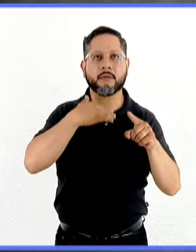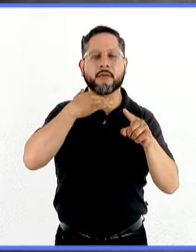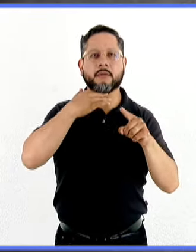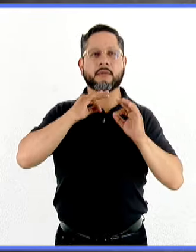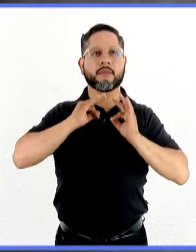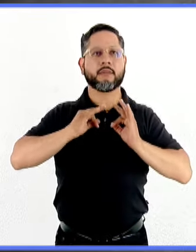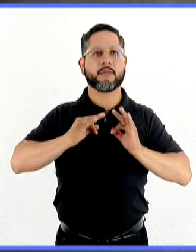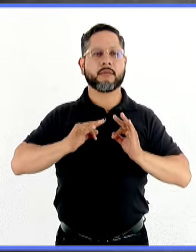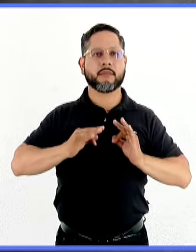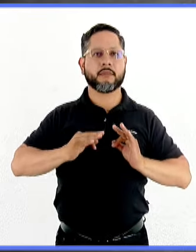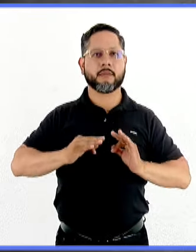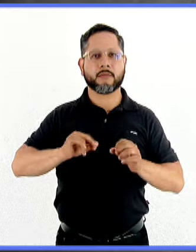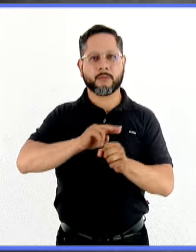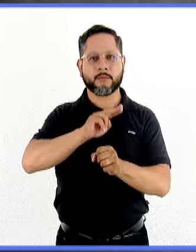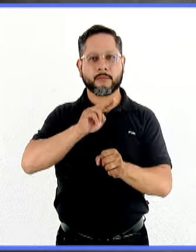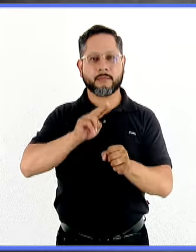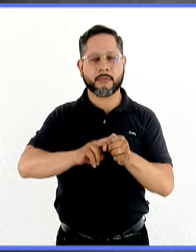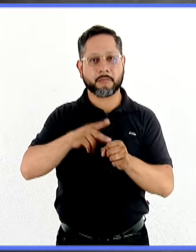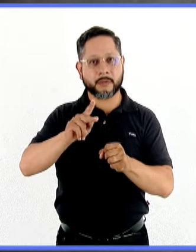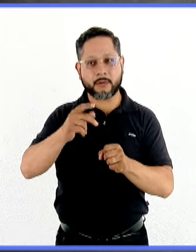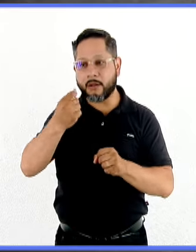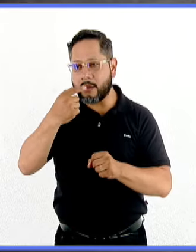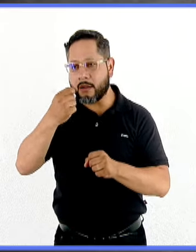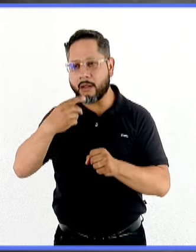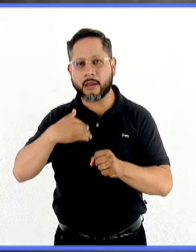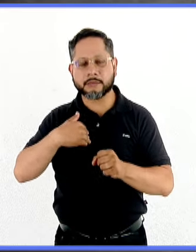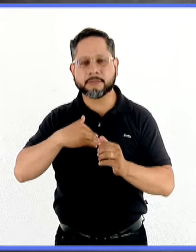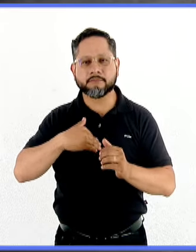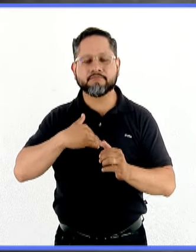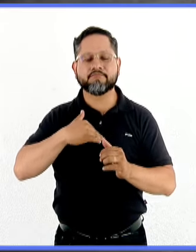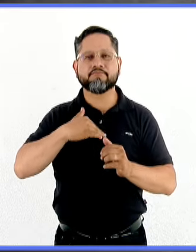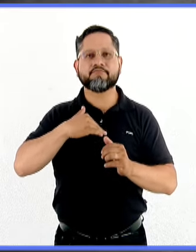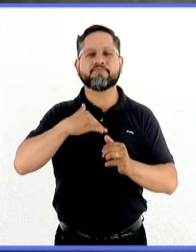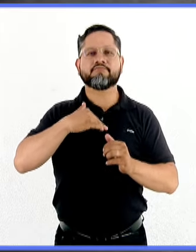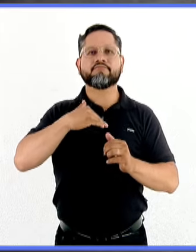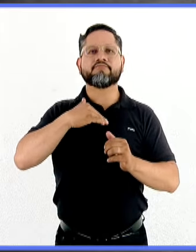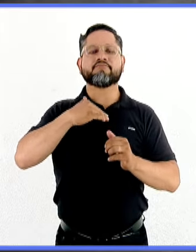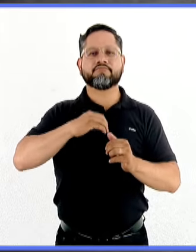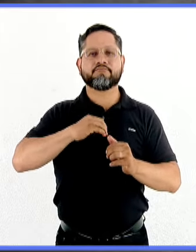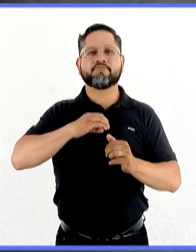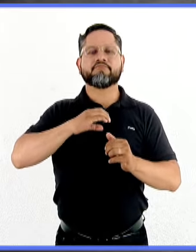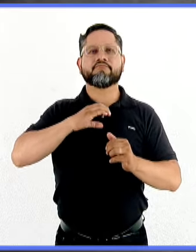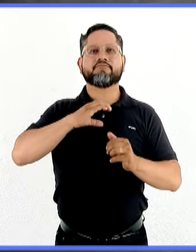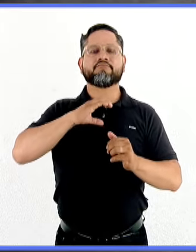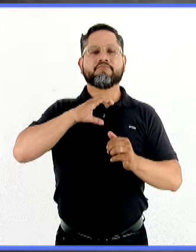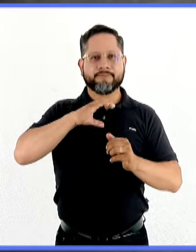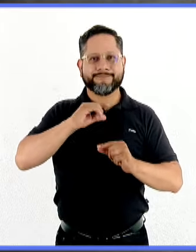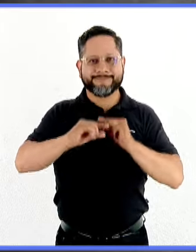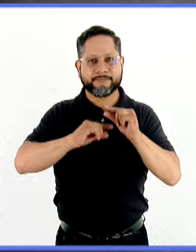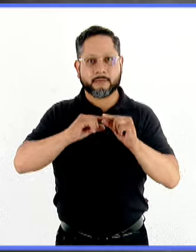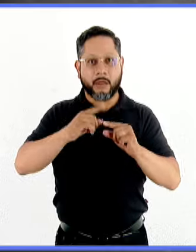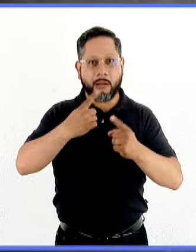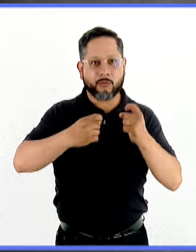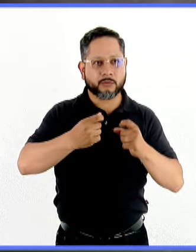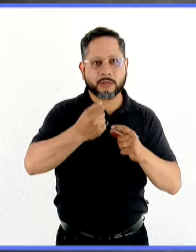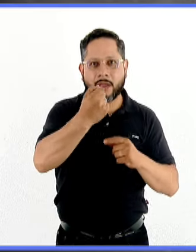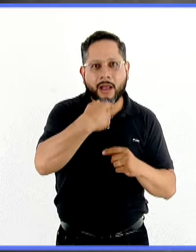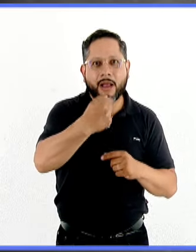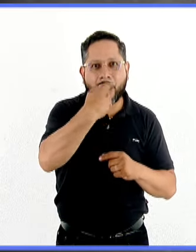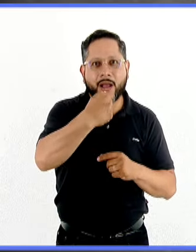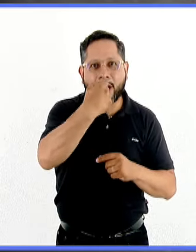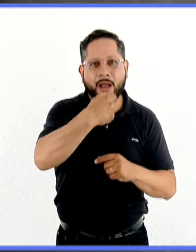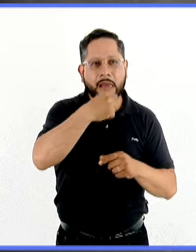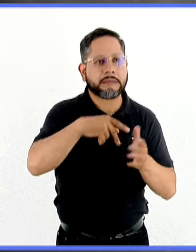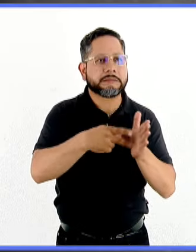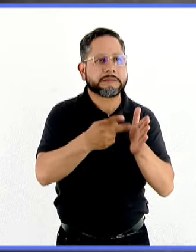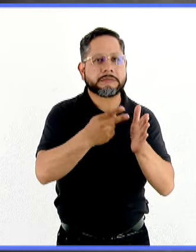más integral. Y entonces, vamos a observar, y es comprensible observar, que haya un consumo de sustancias, porque también mitigan muchas de